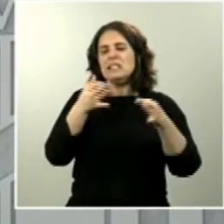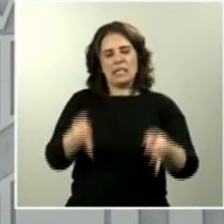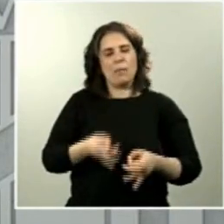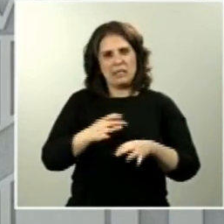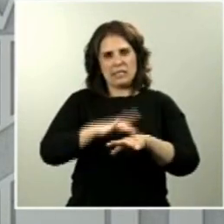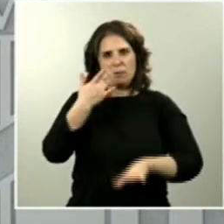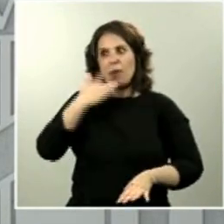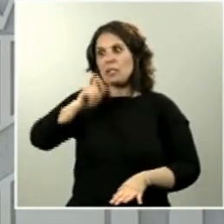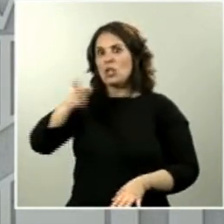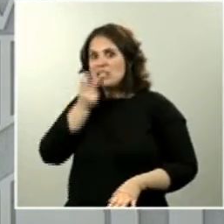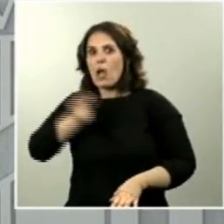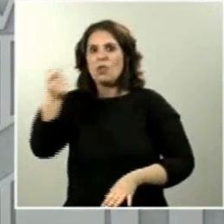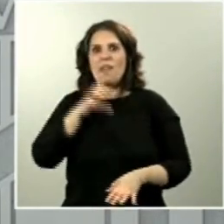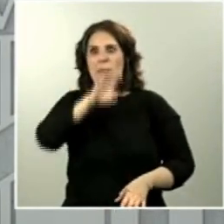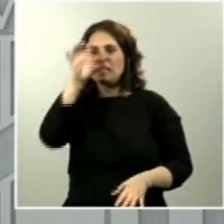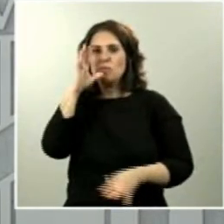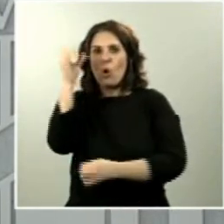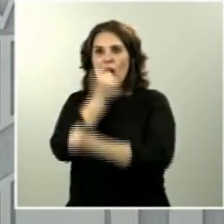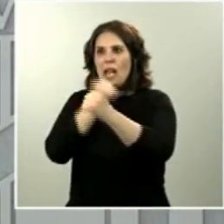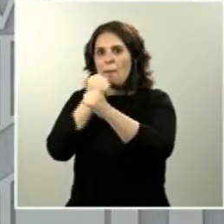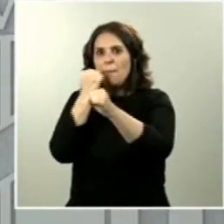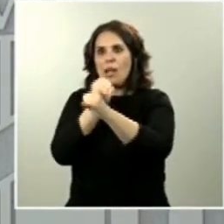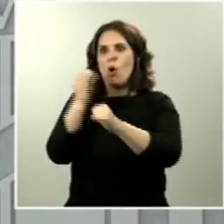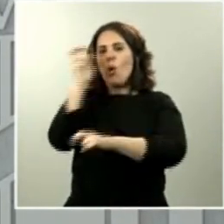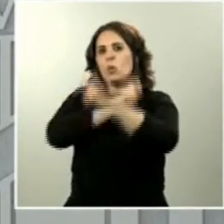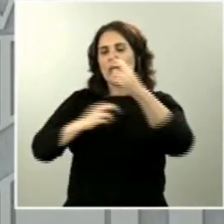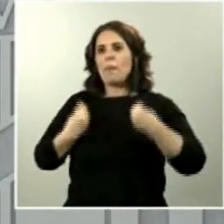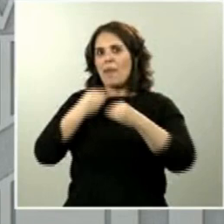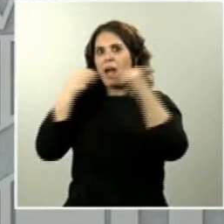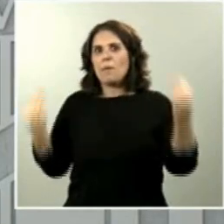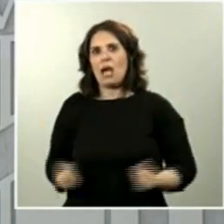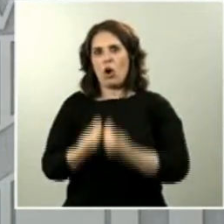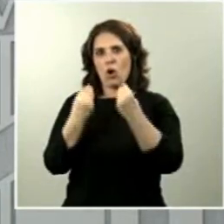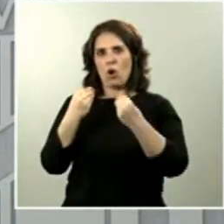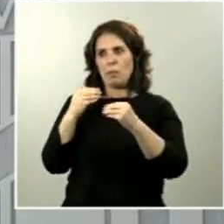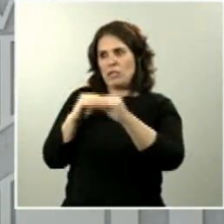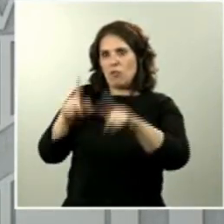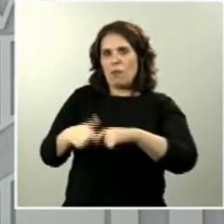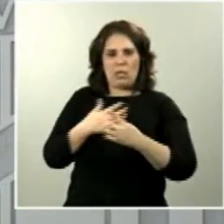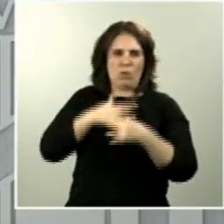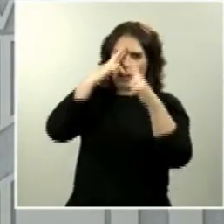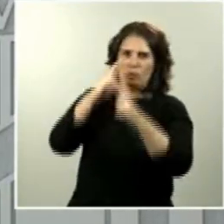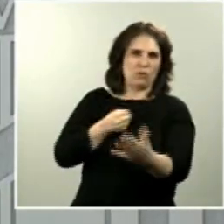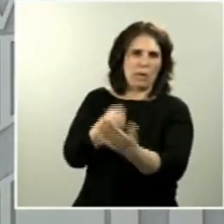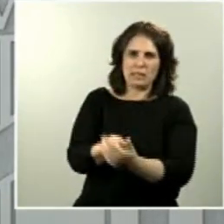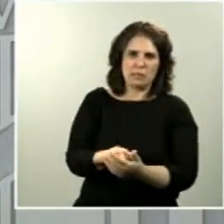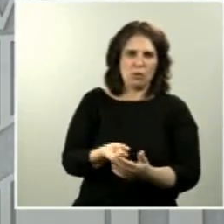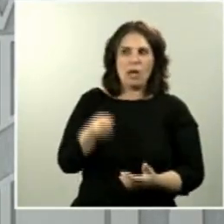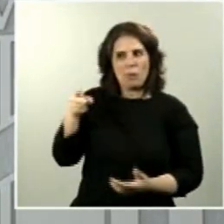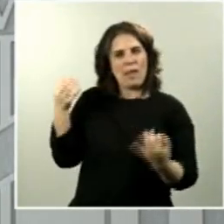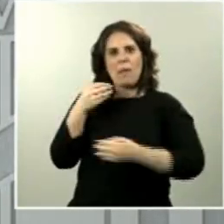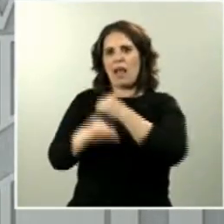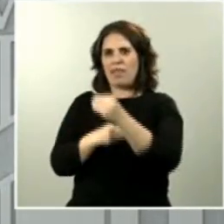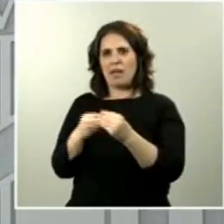por cuestiones de empleo o buscando mejores condiciones de vida para el conjunto de sus familias. Eso hay que hacerlo de forma ordenada, de forma regular,